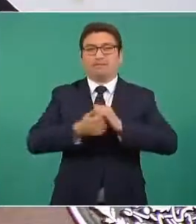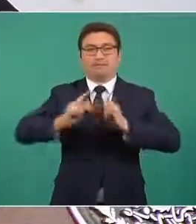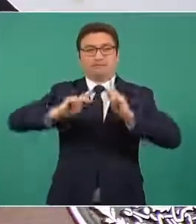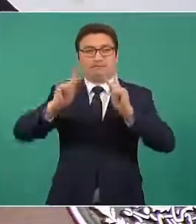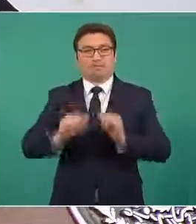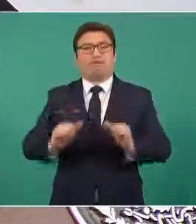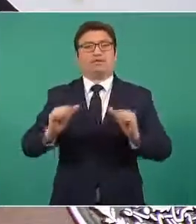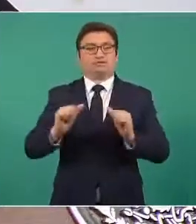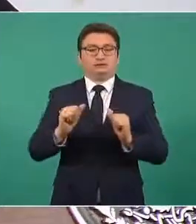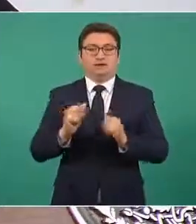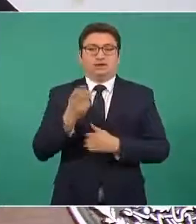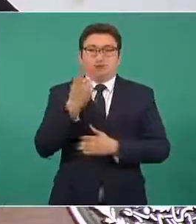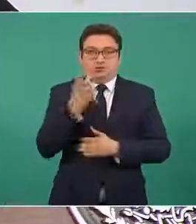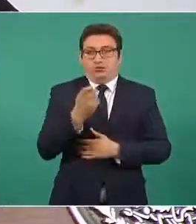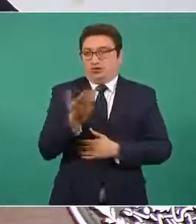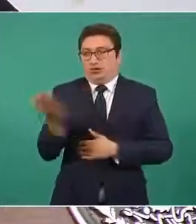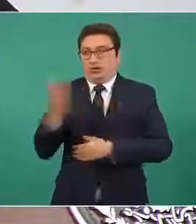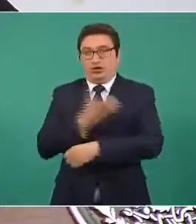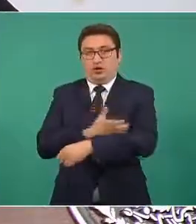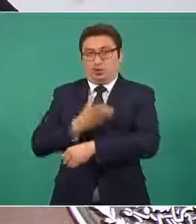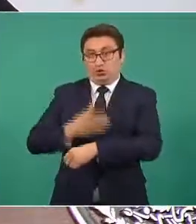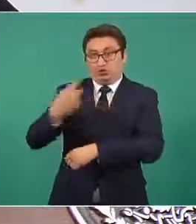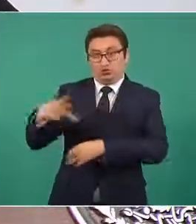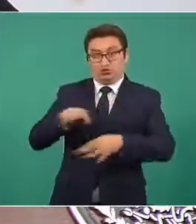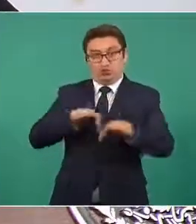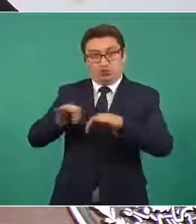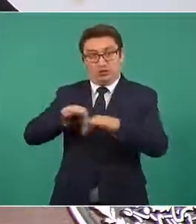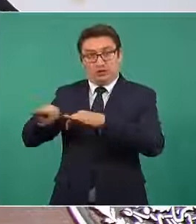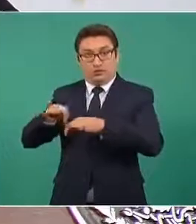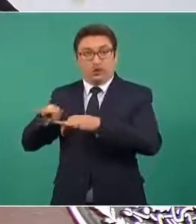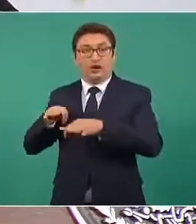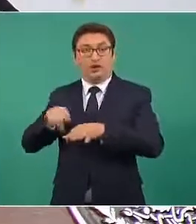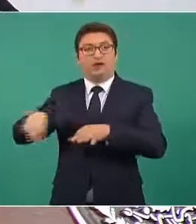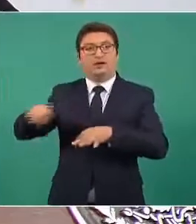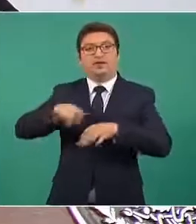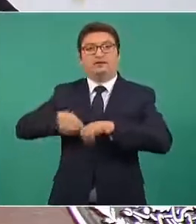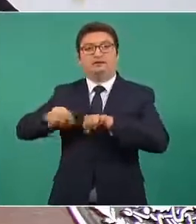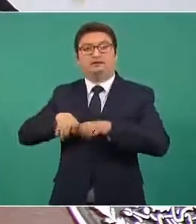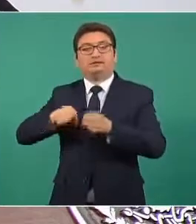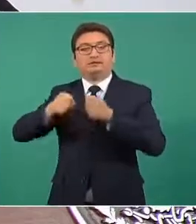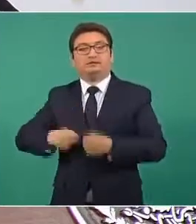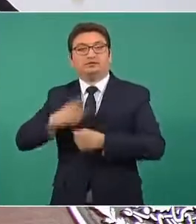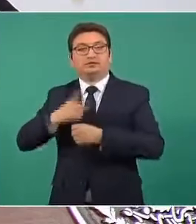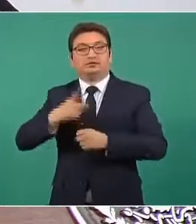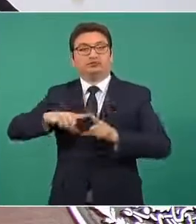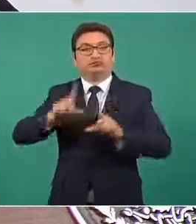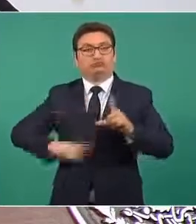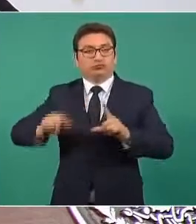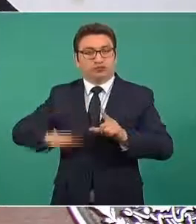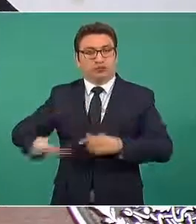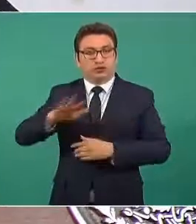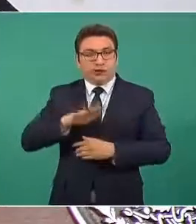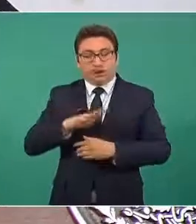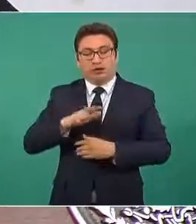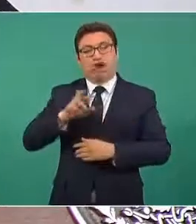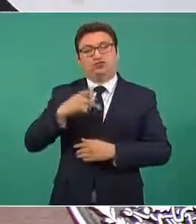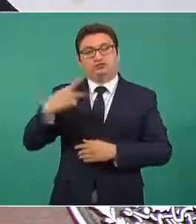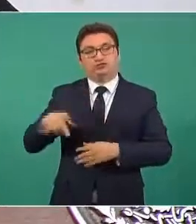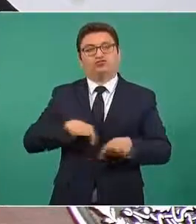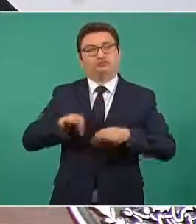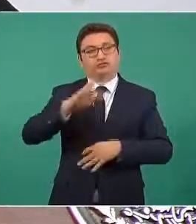reconocer el trabajo de mis compañeros de Gabinete de Seguridad Nacional y